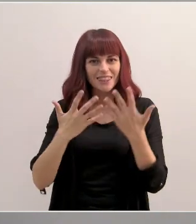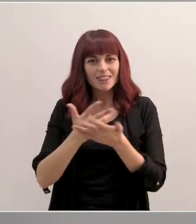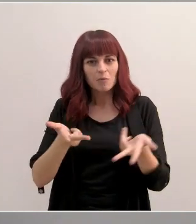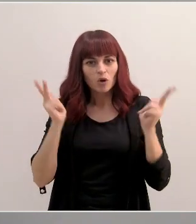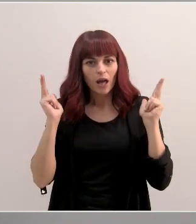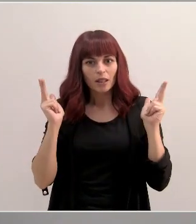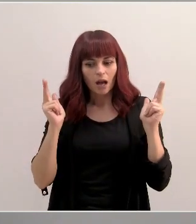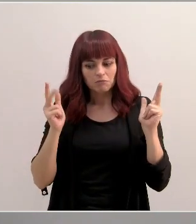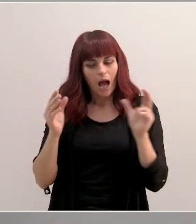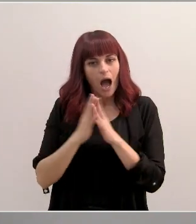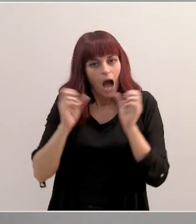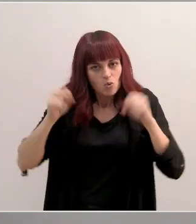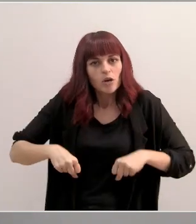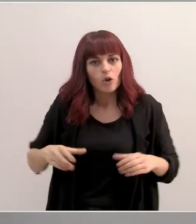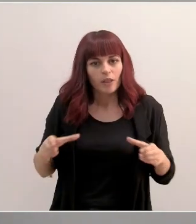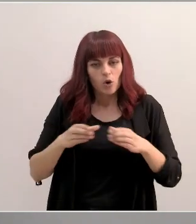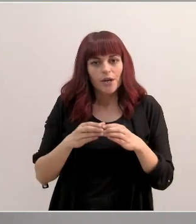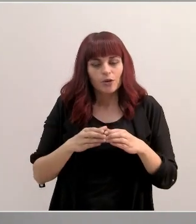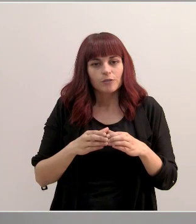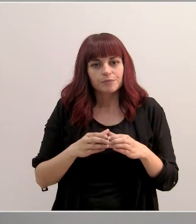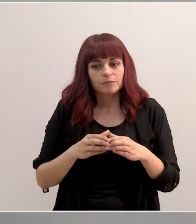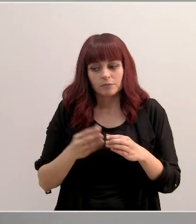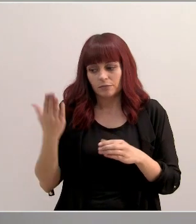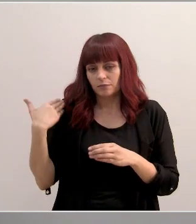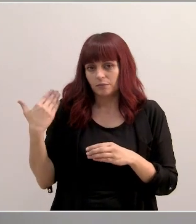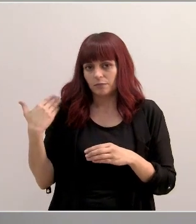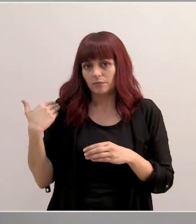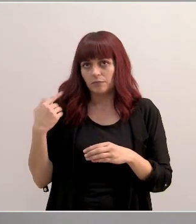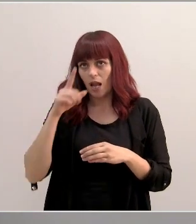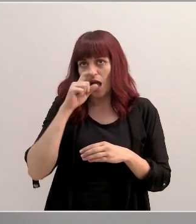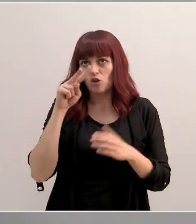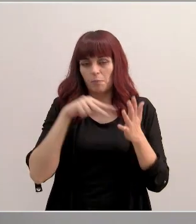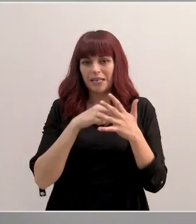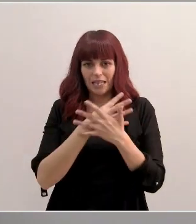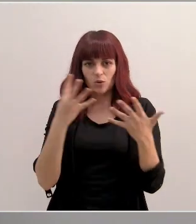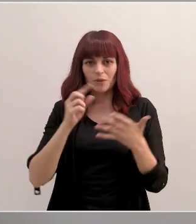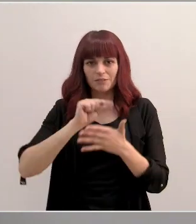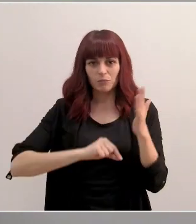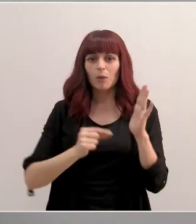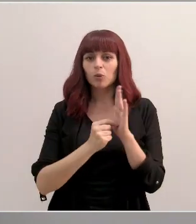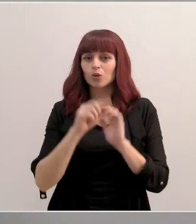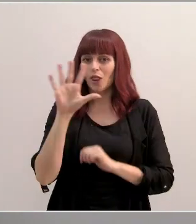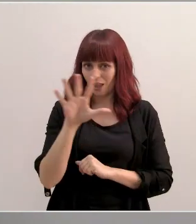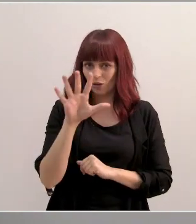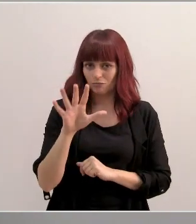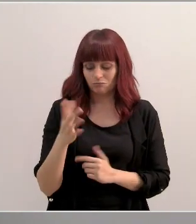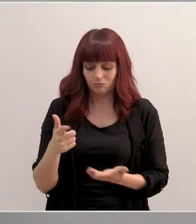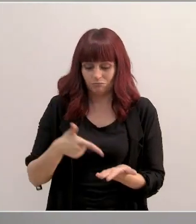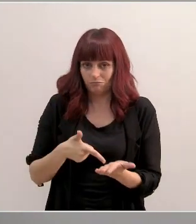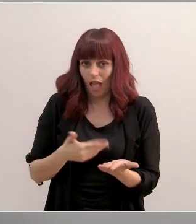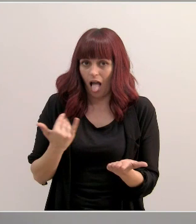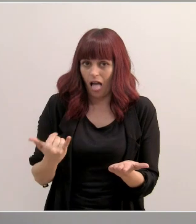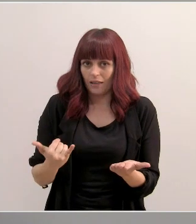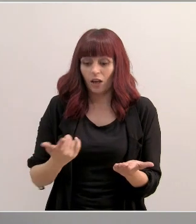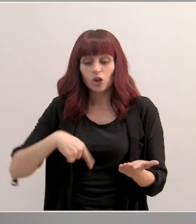en nuestro acuerdo de gobernabilidad que se firmó en 2019, ese famoso punto 5. Y nosotros lo que hemos